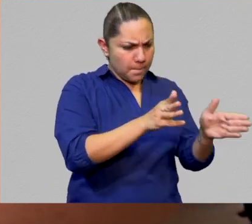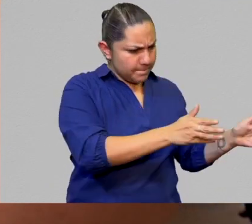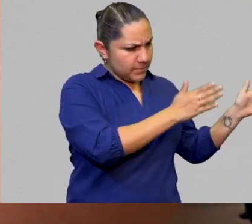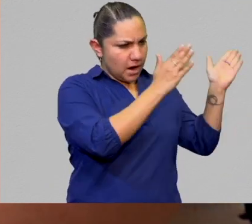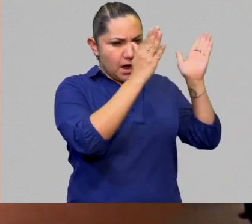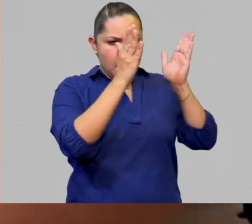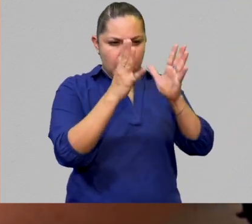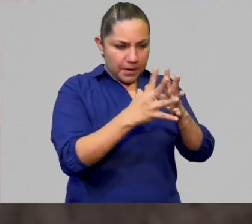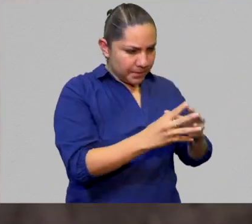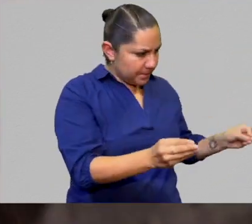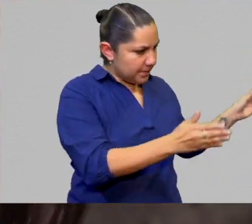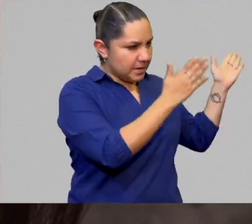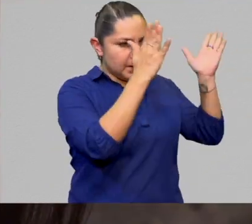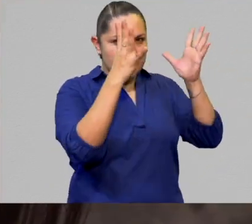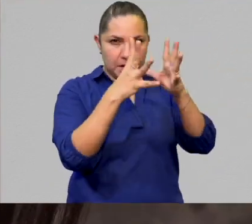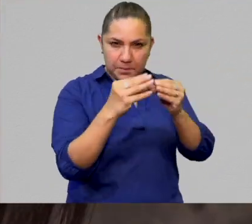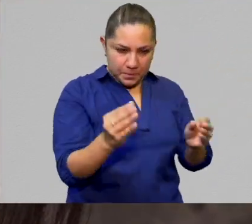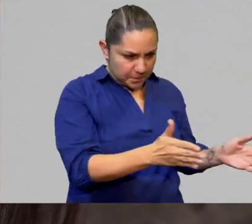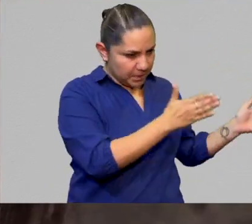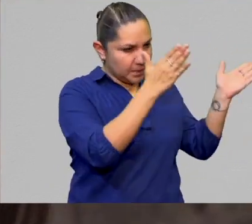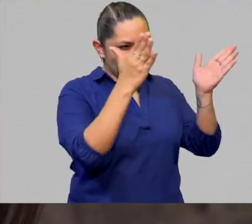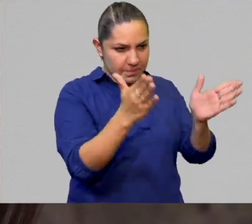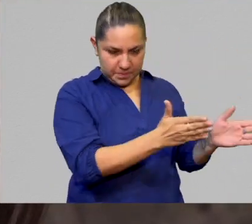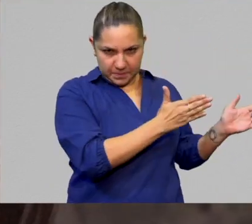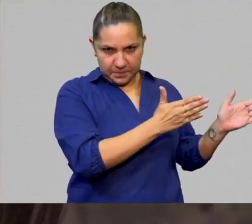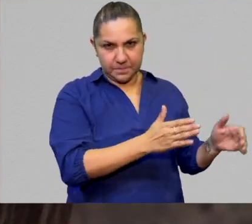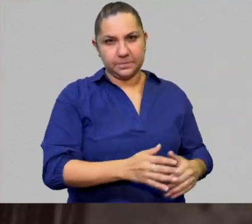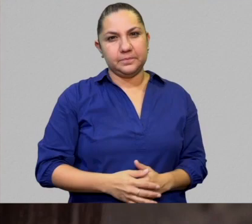romper y borrar todo. Así es.